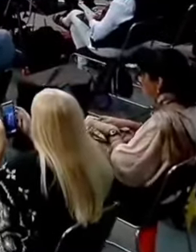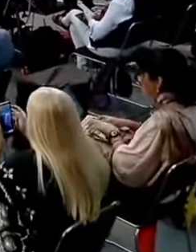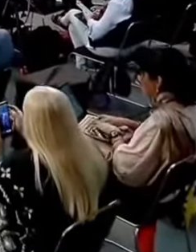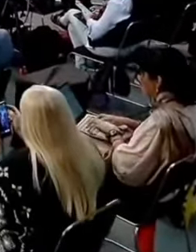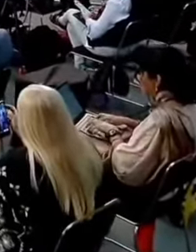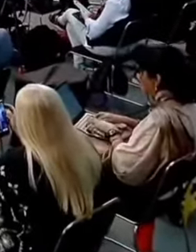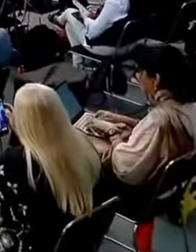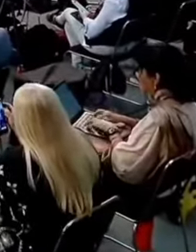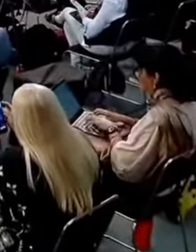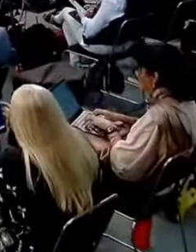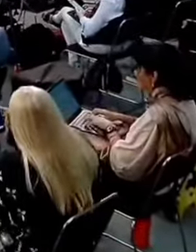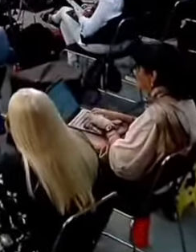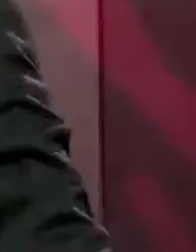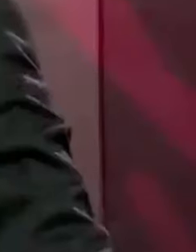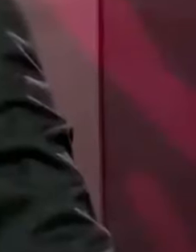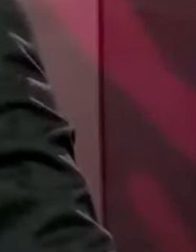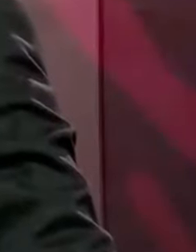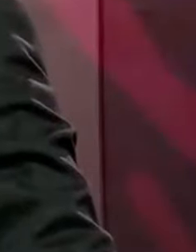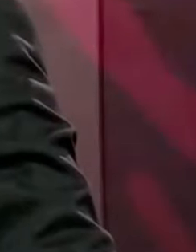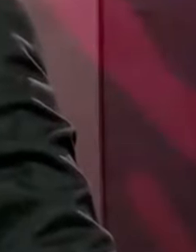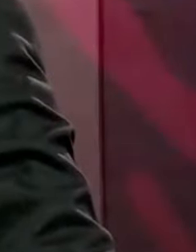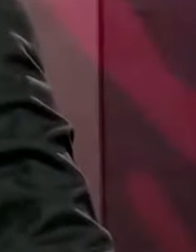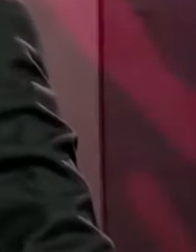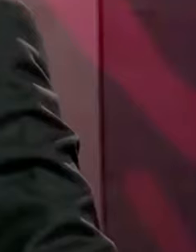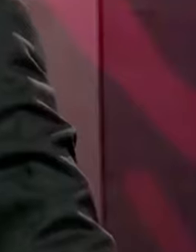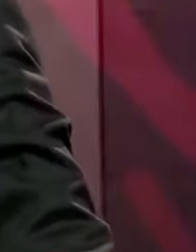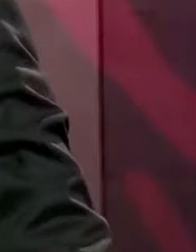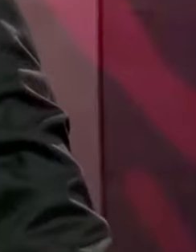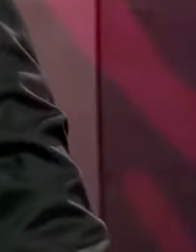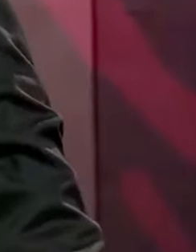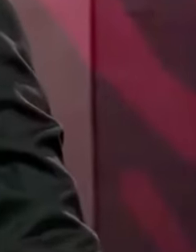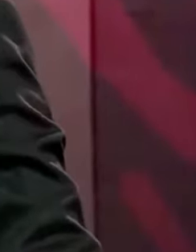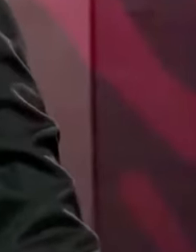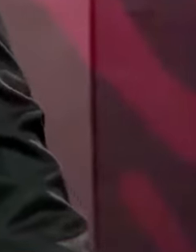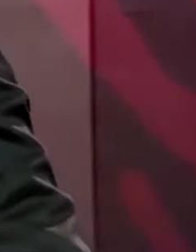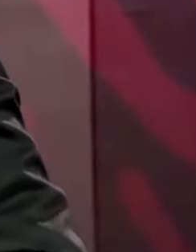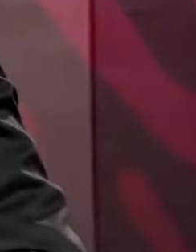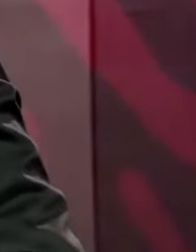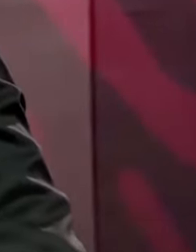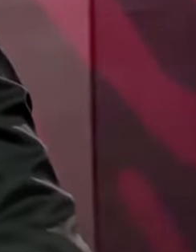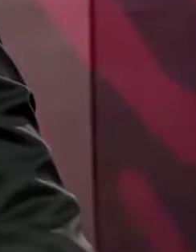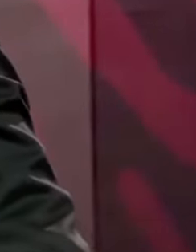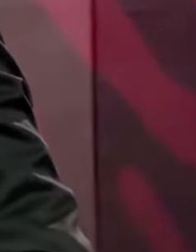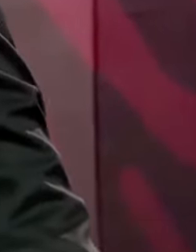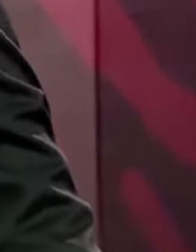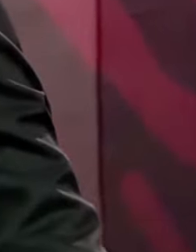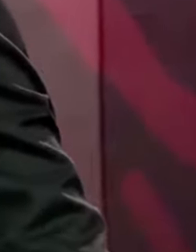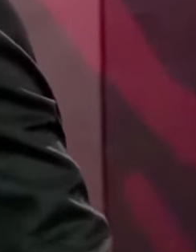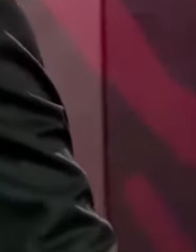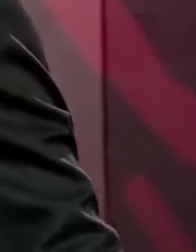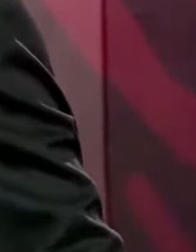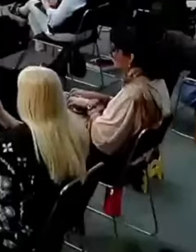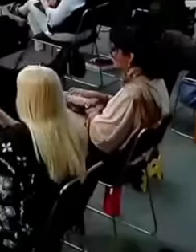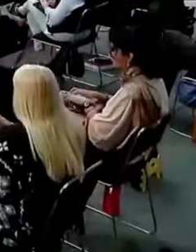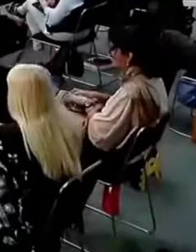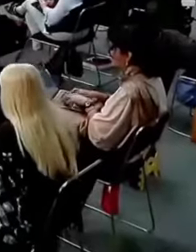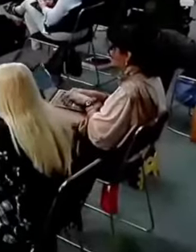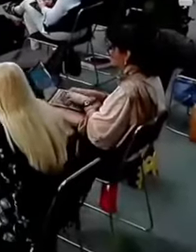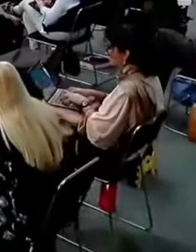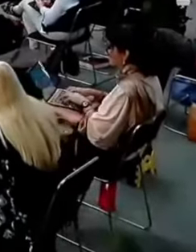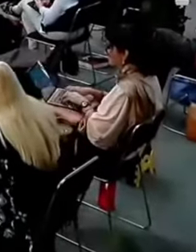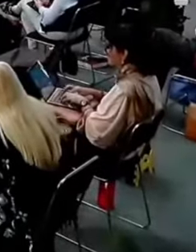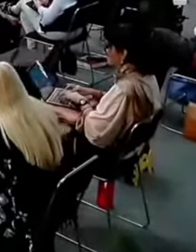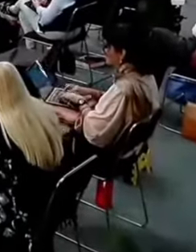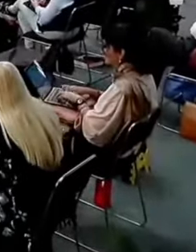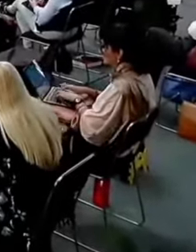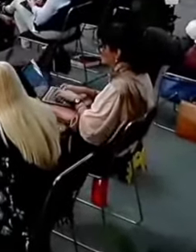el aumento. Y una organización menor, pero vinculada a un partido, dijo no,